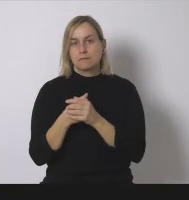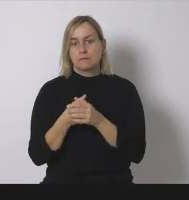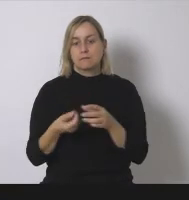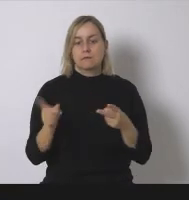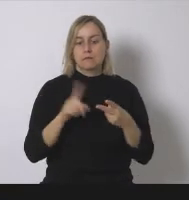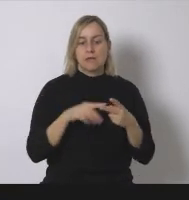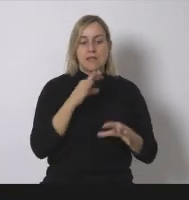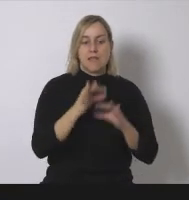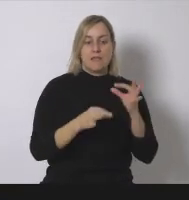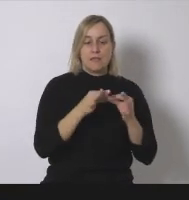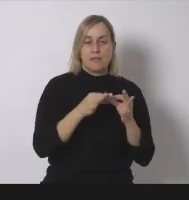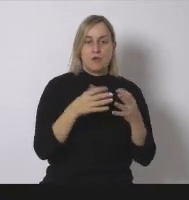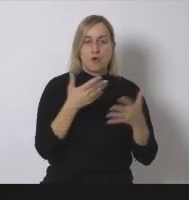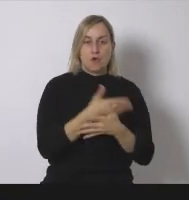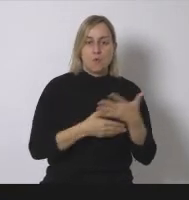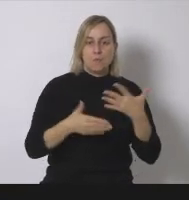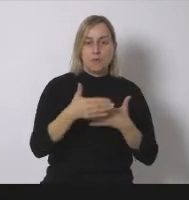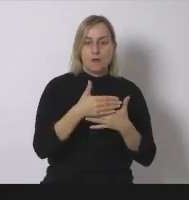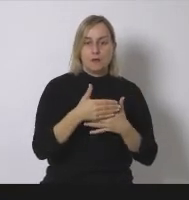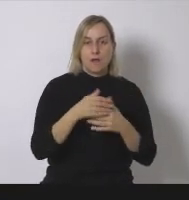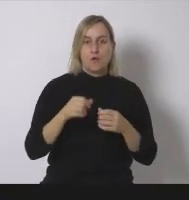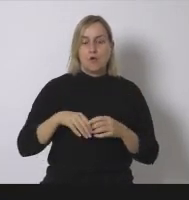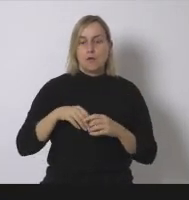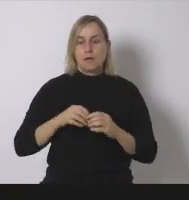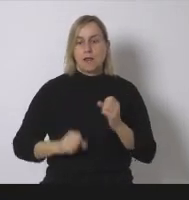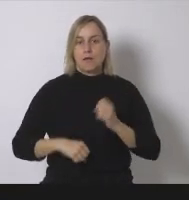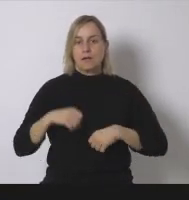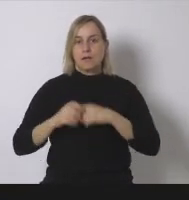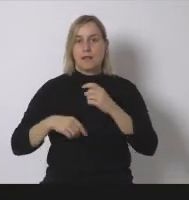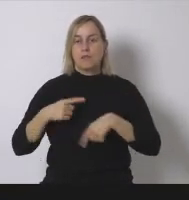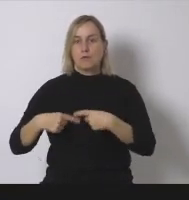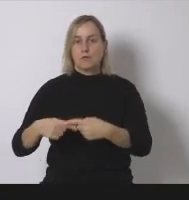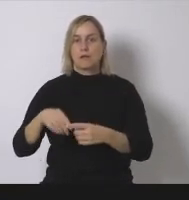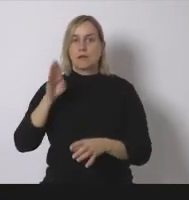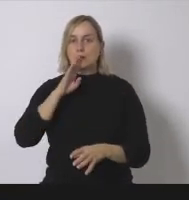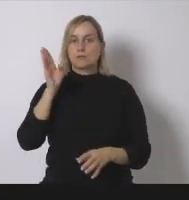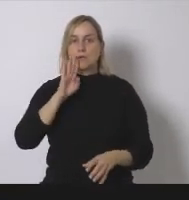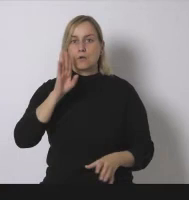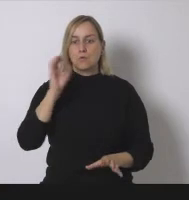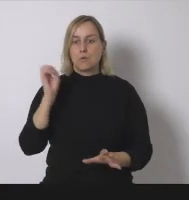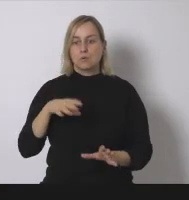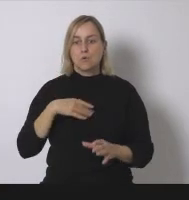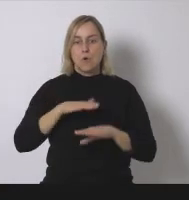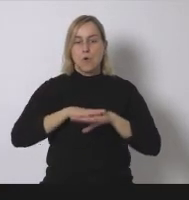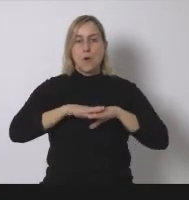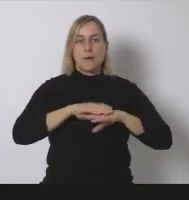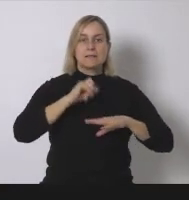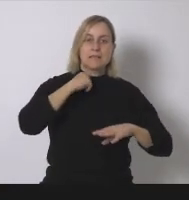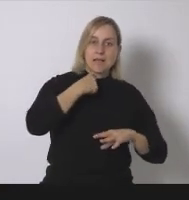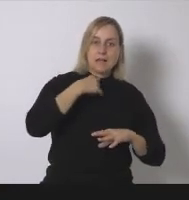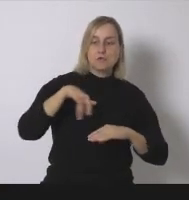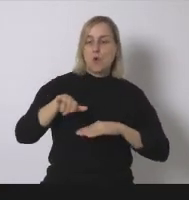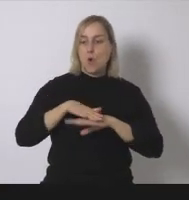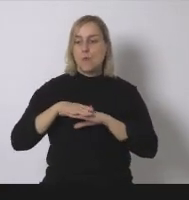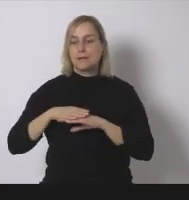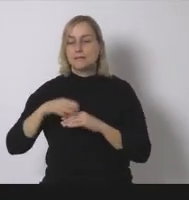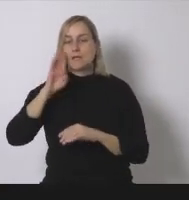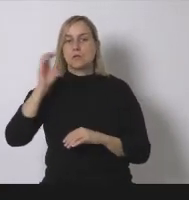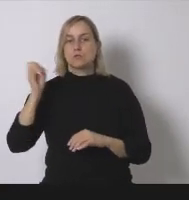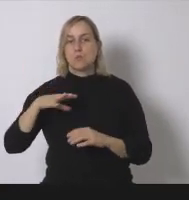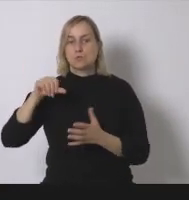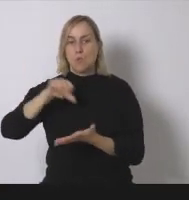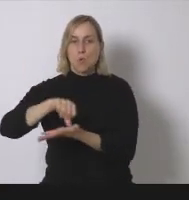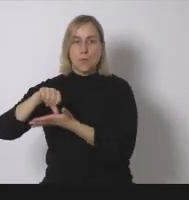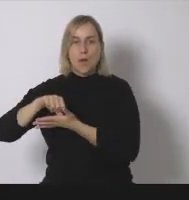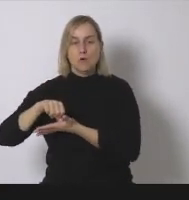también pues en base gas o en base a los residuos urbanos principalmente o también agrícolas pues representan